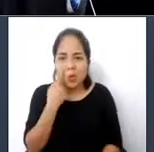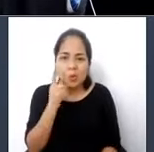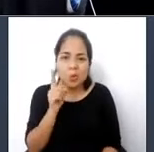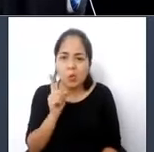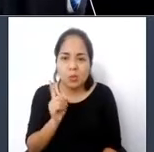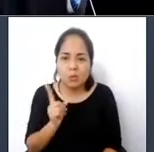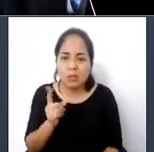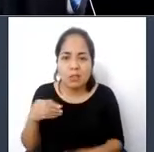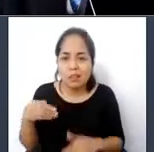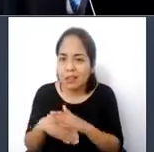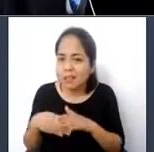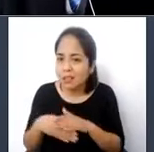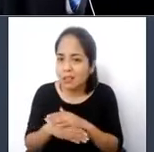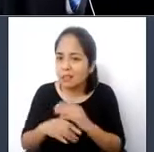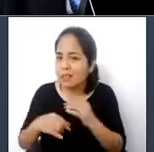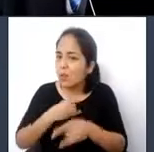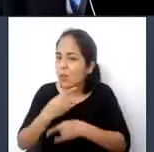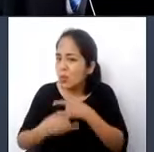accesibilidad universal.